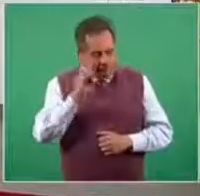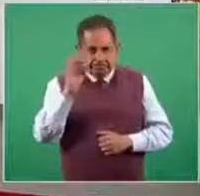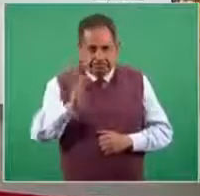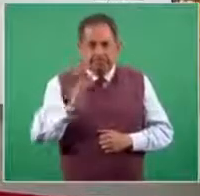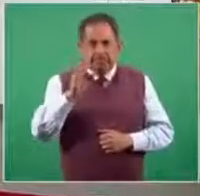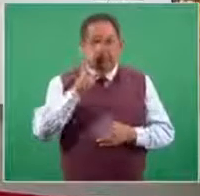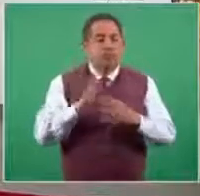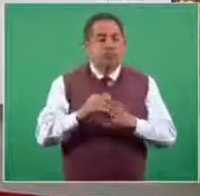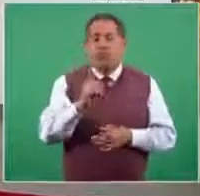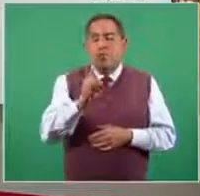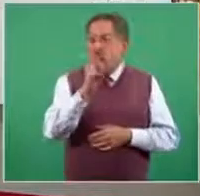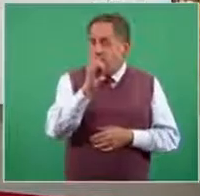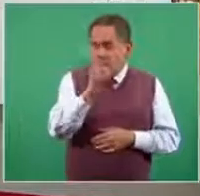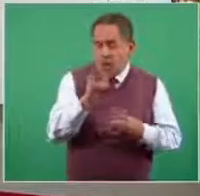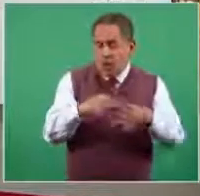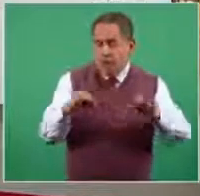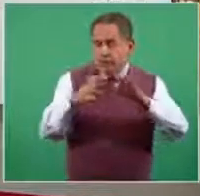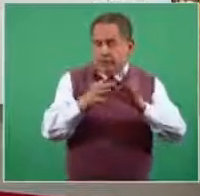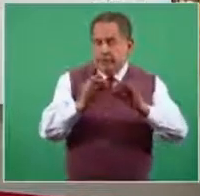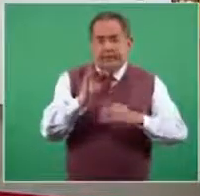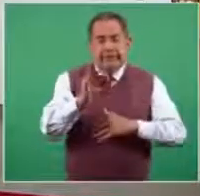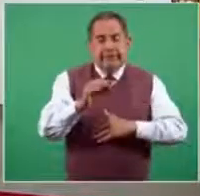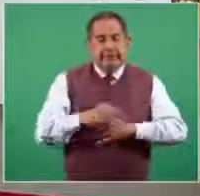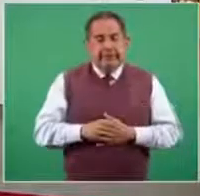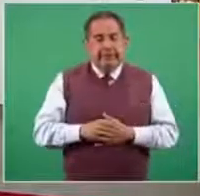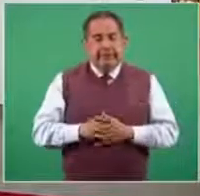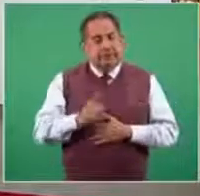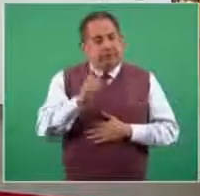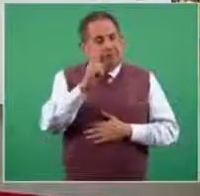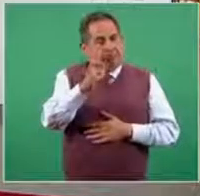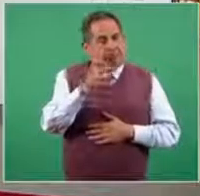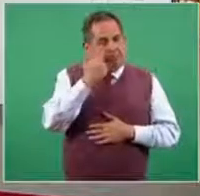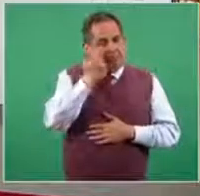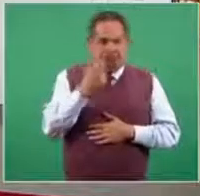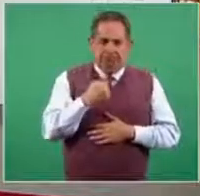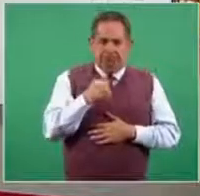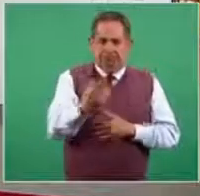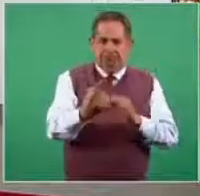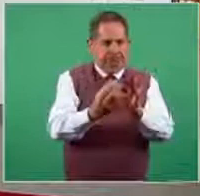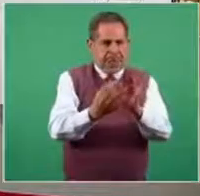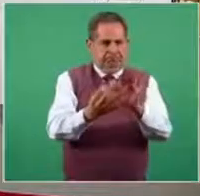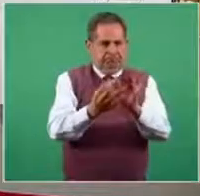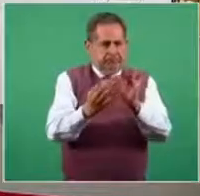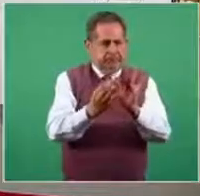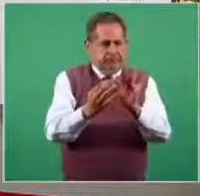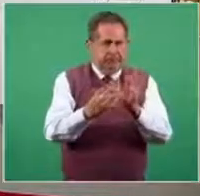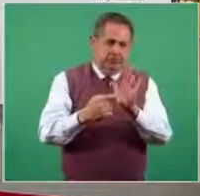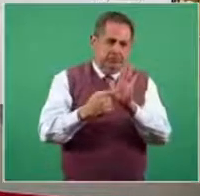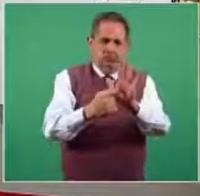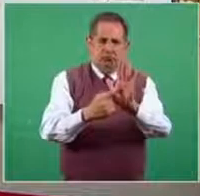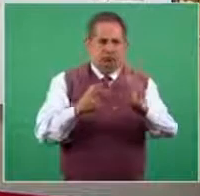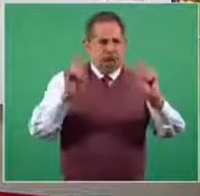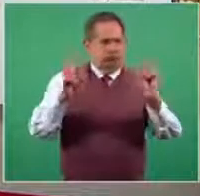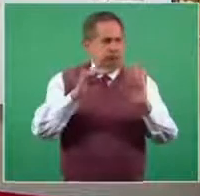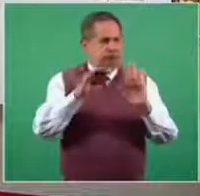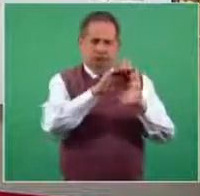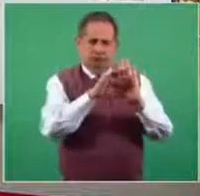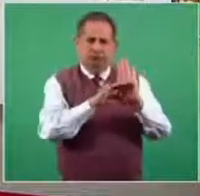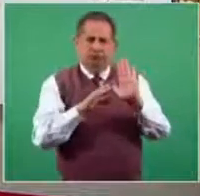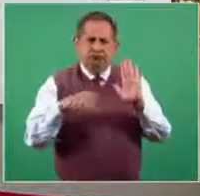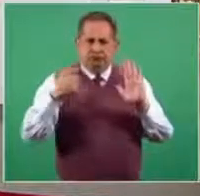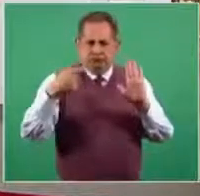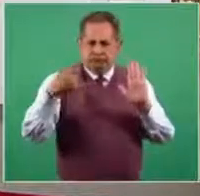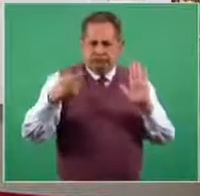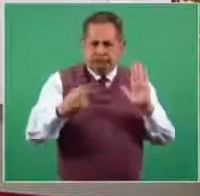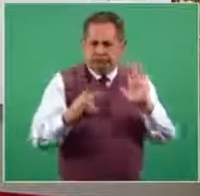Es muy importante y ese es uno de los elementos que queremos traer en uno de los puntos temáticos a esta conferencia.